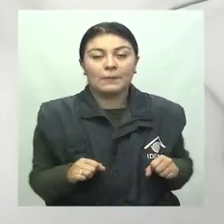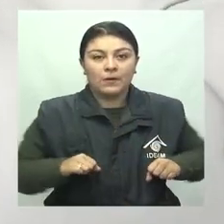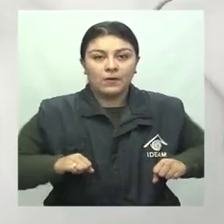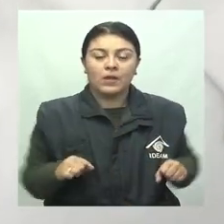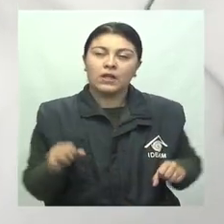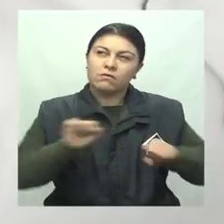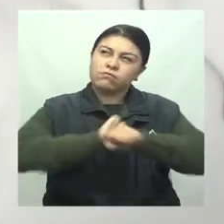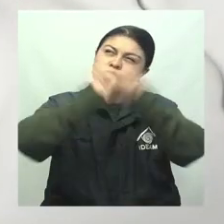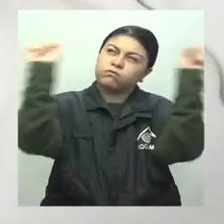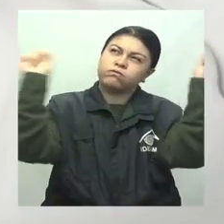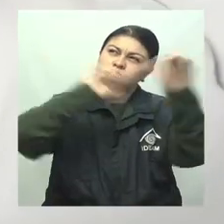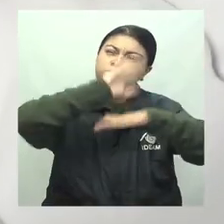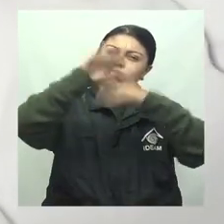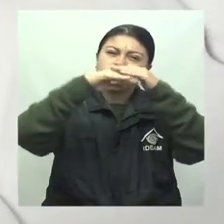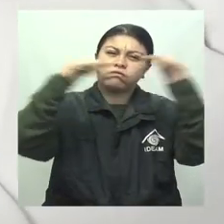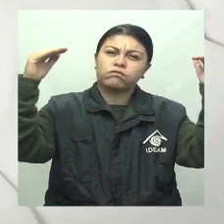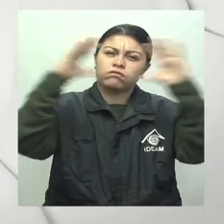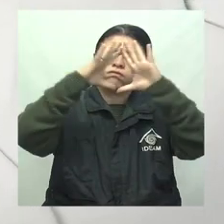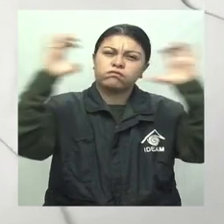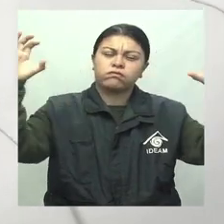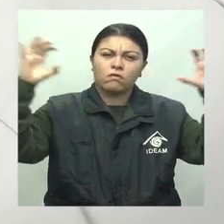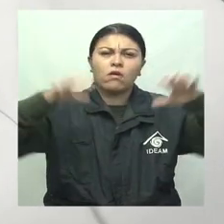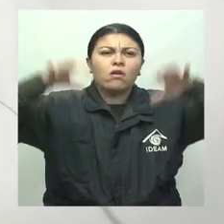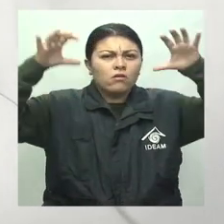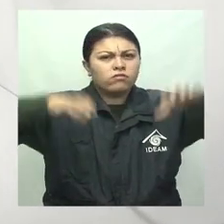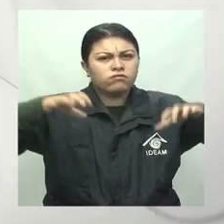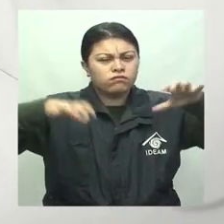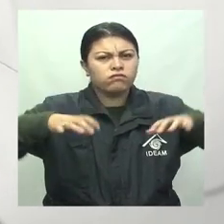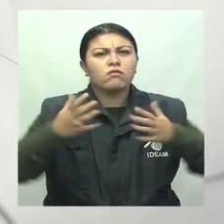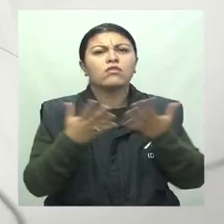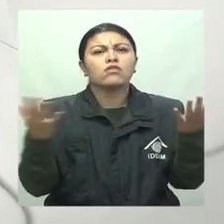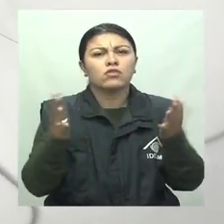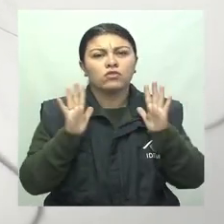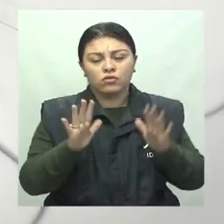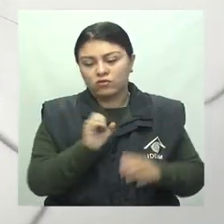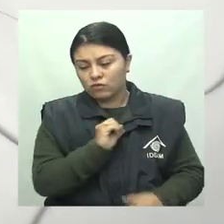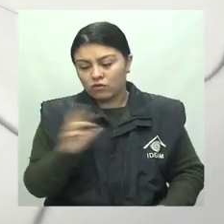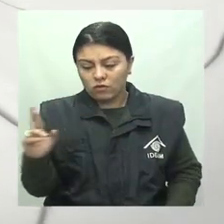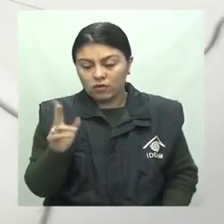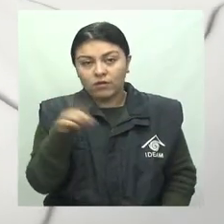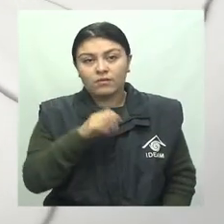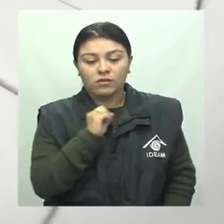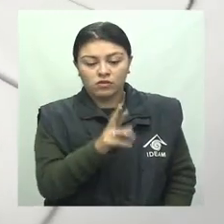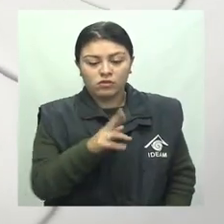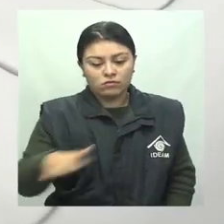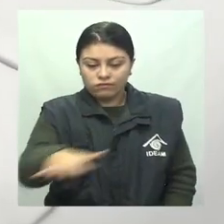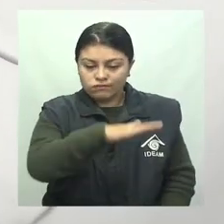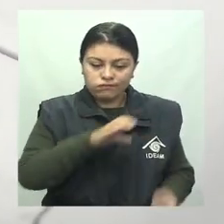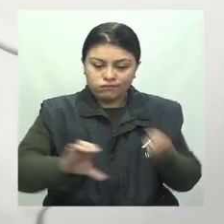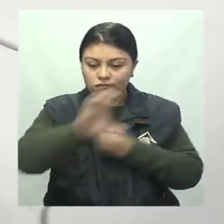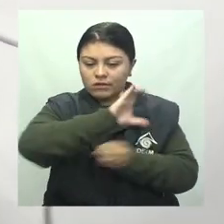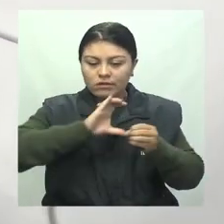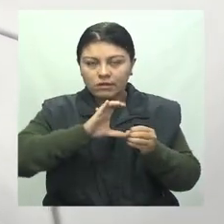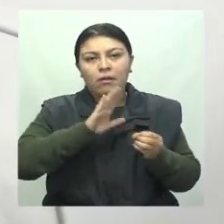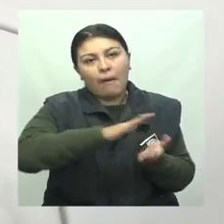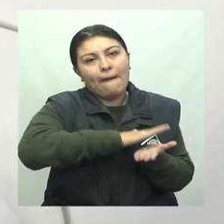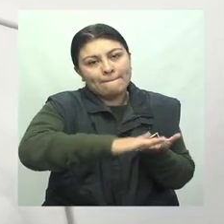cubiertos y lluvias dispersas especialmente en sectores del oriente y sur de la ciudad, incluyendo la sabana.